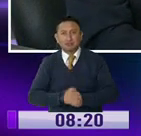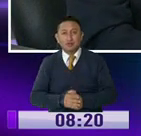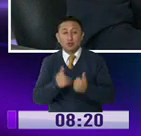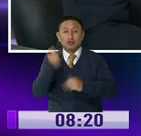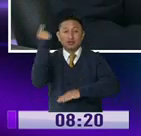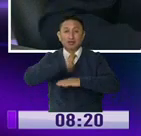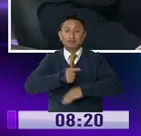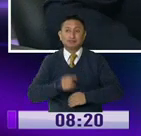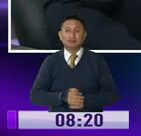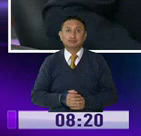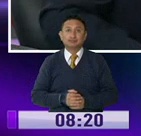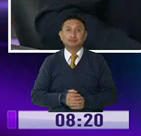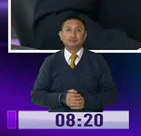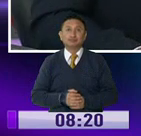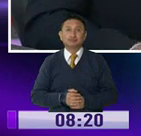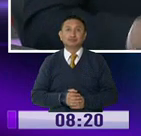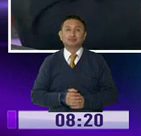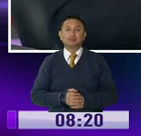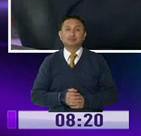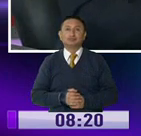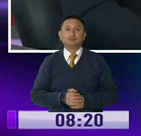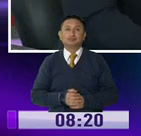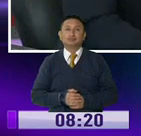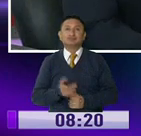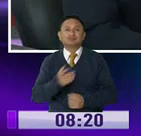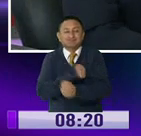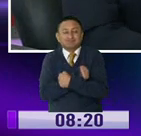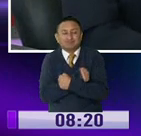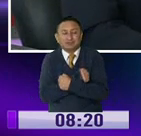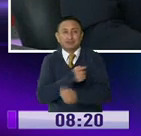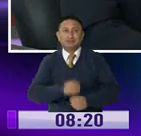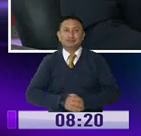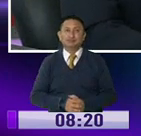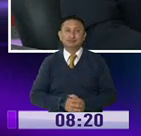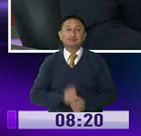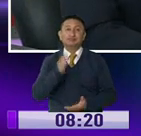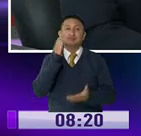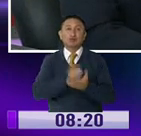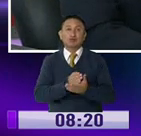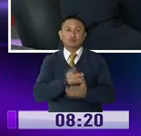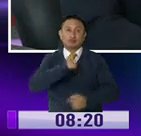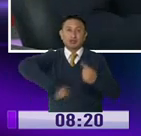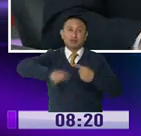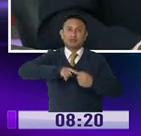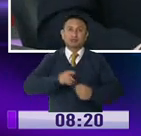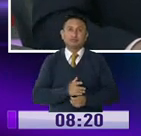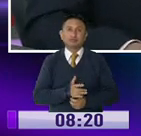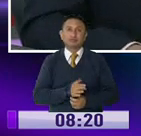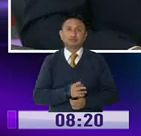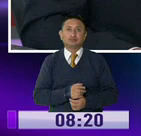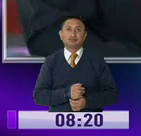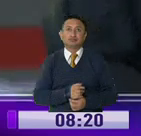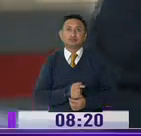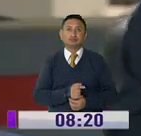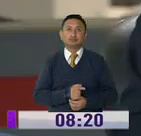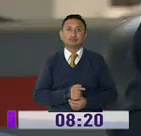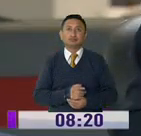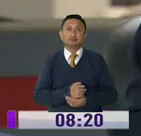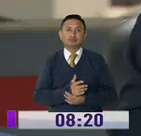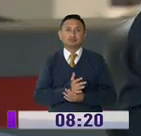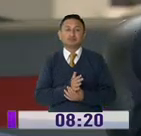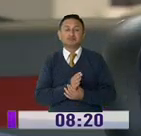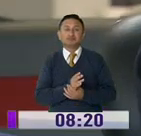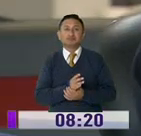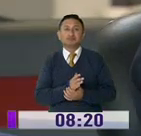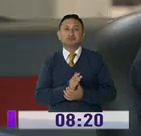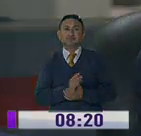buen día para usted. Muchísimas gracias, Roberto. Un abrazo para Un abrazo también. Tiempo de una pausa. Ya venimos nosotros acá en el primer noticiero de la comunidad.